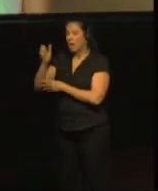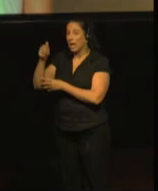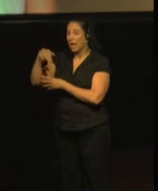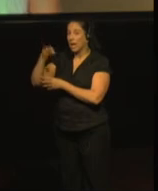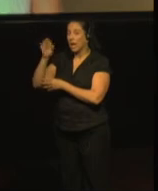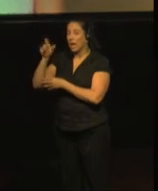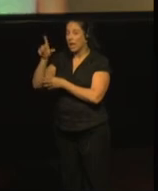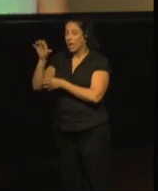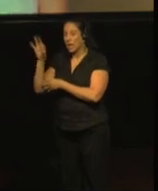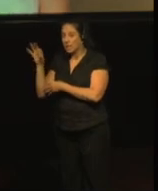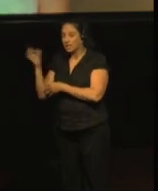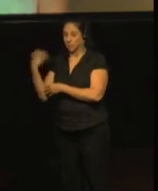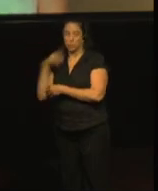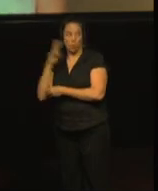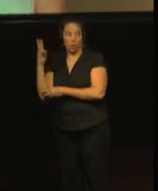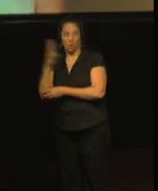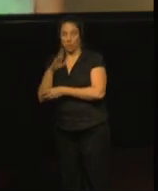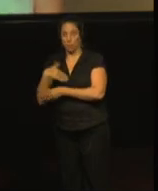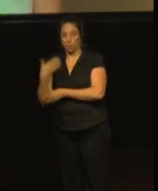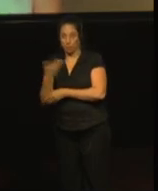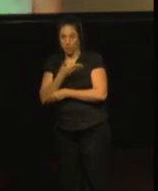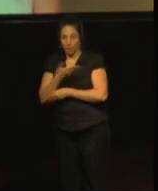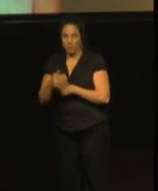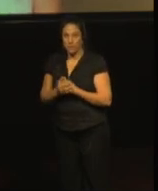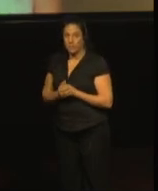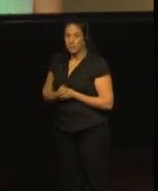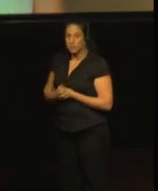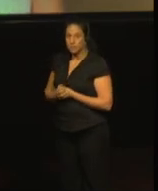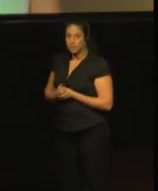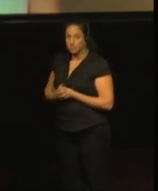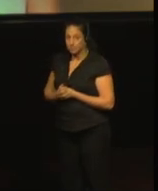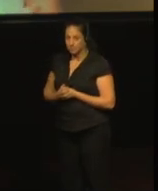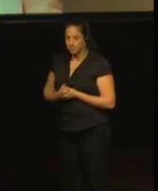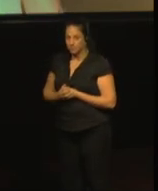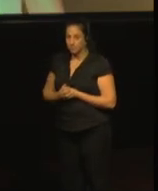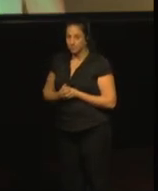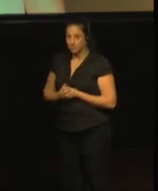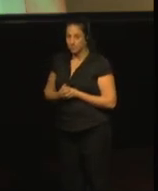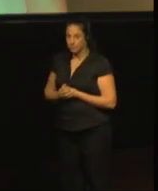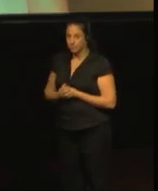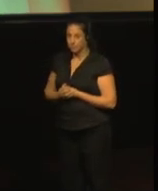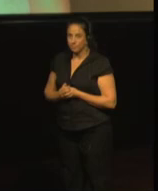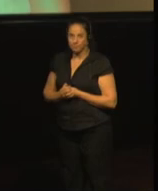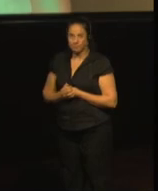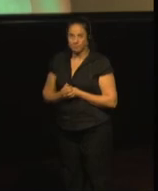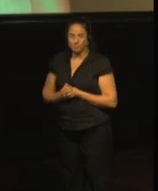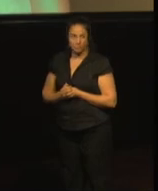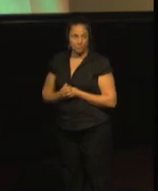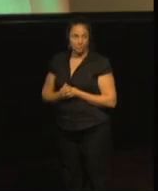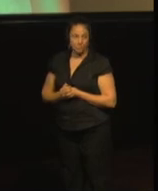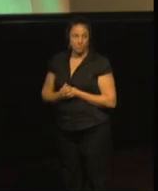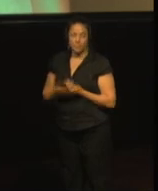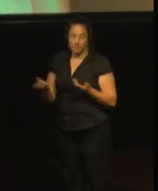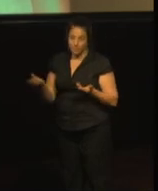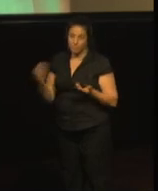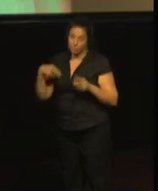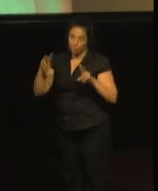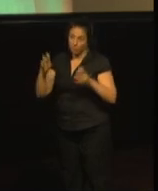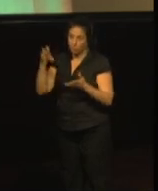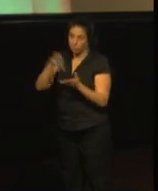como podéis ver, es necesario, ¿no?, utilizar el equipamiento técnico.